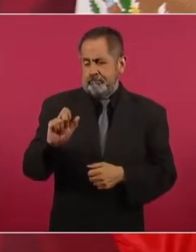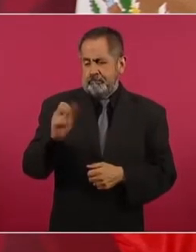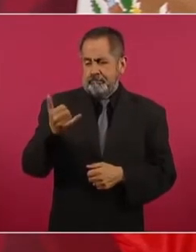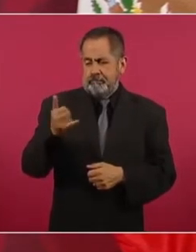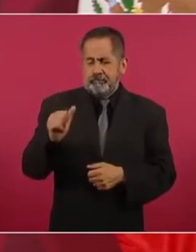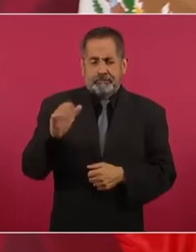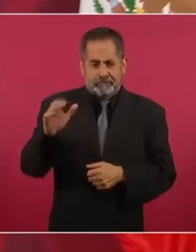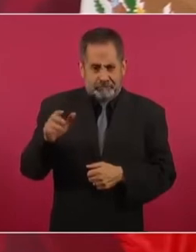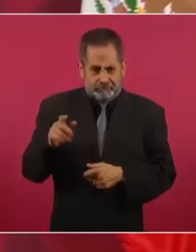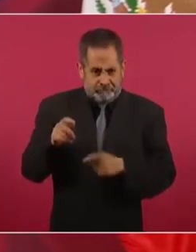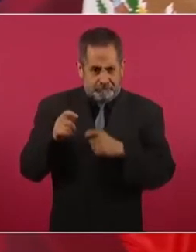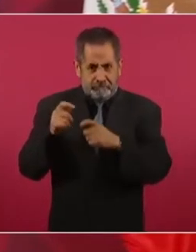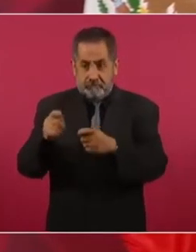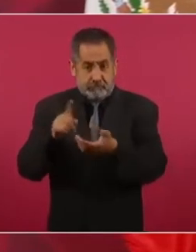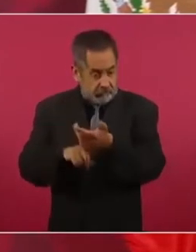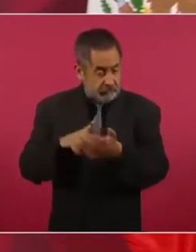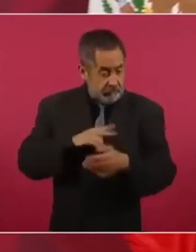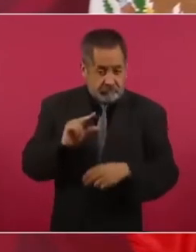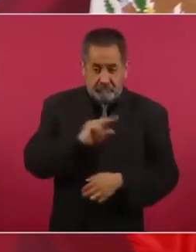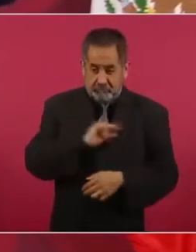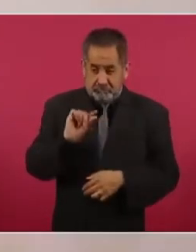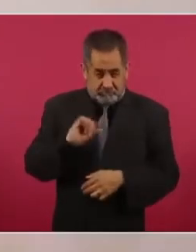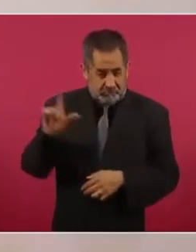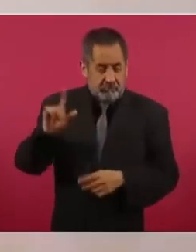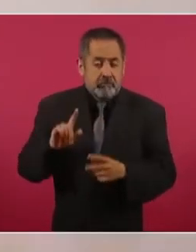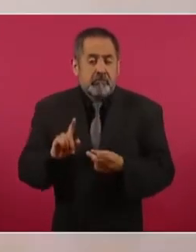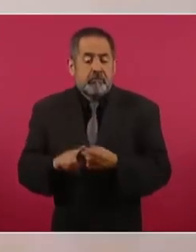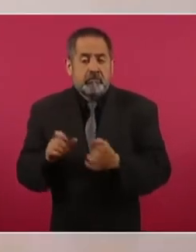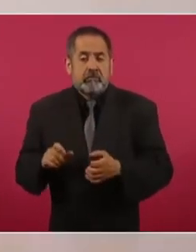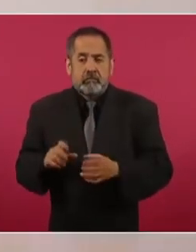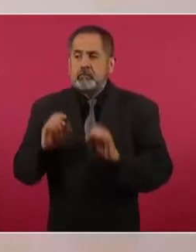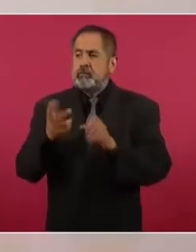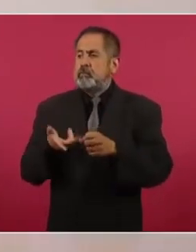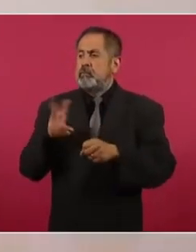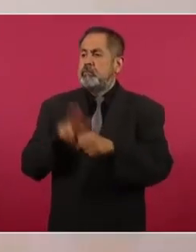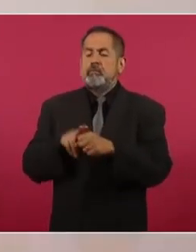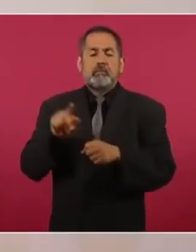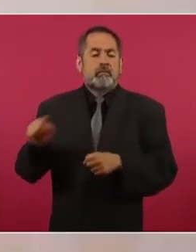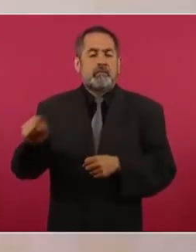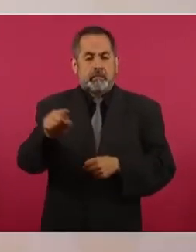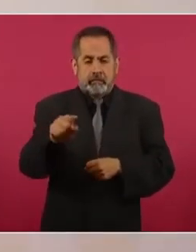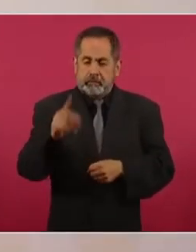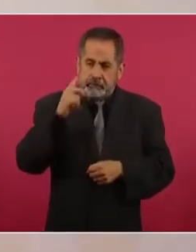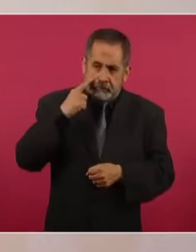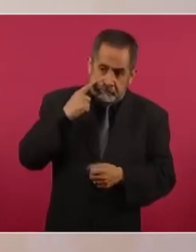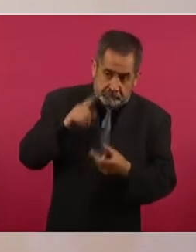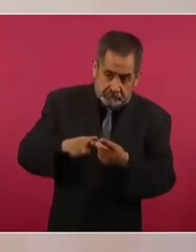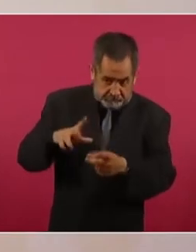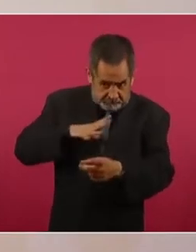y nos digan si hay especialistas, o donde están los hospitales, que nos hablen,